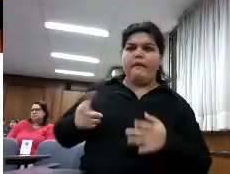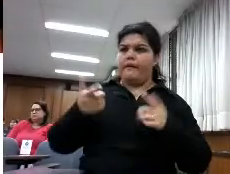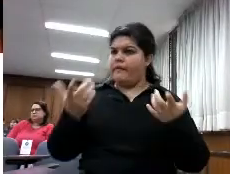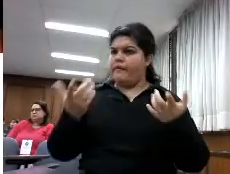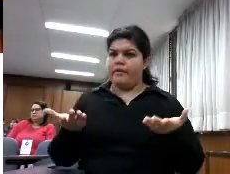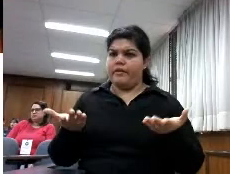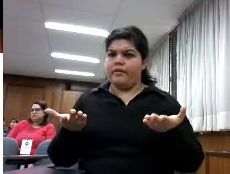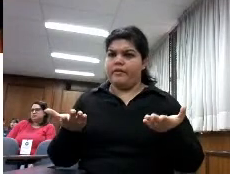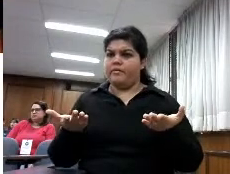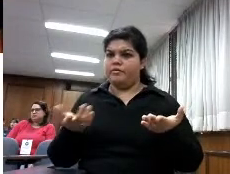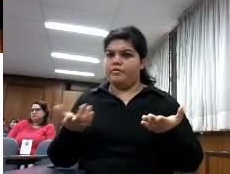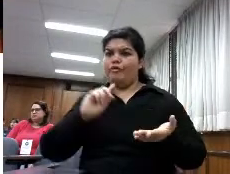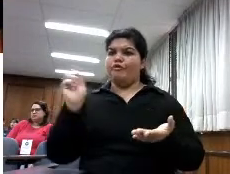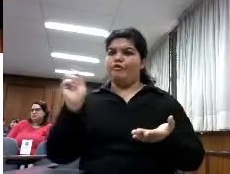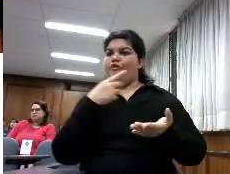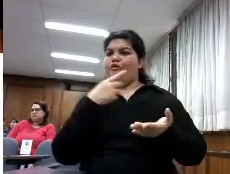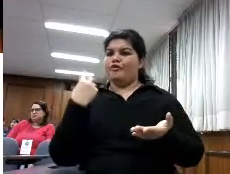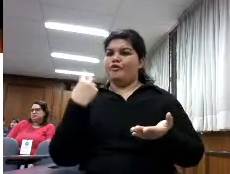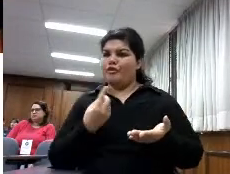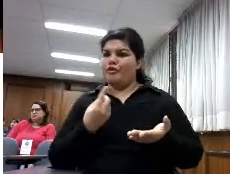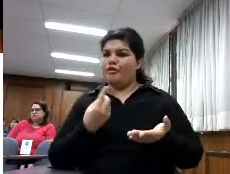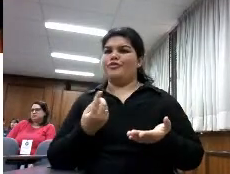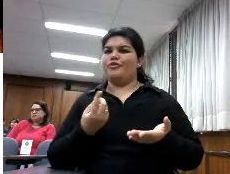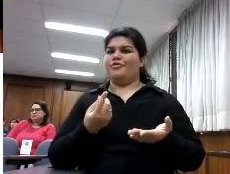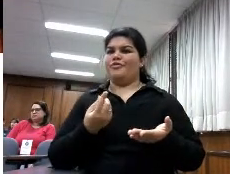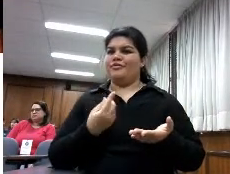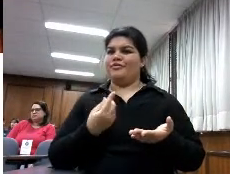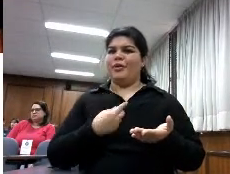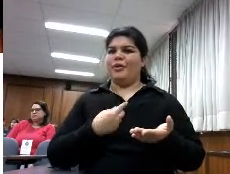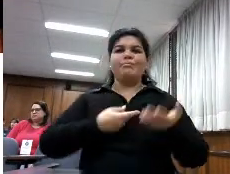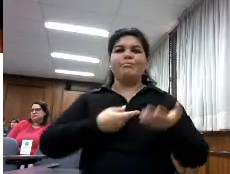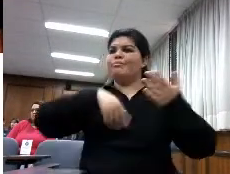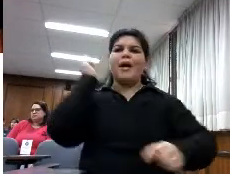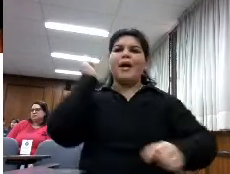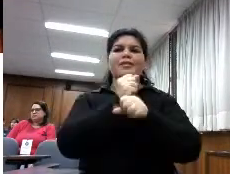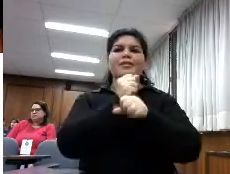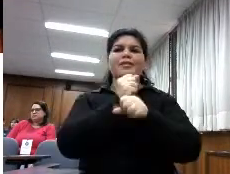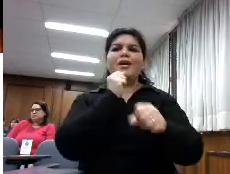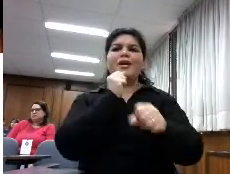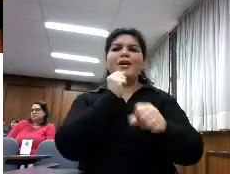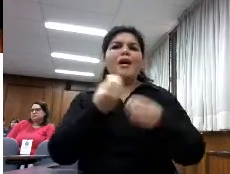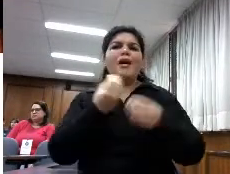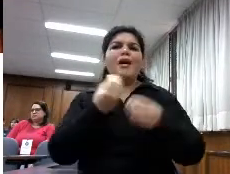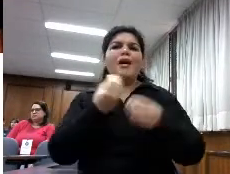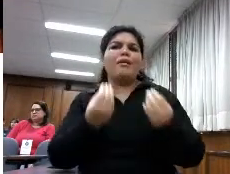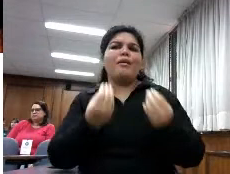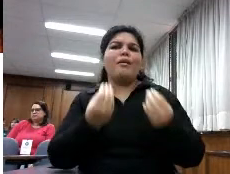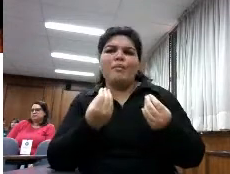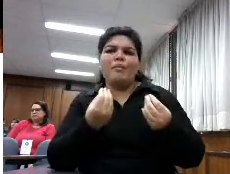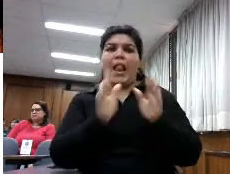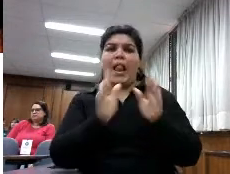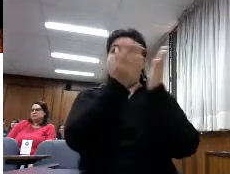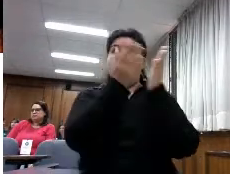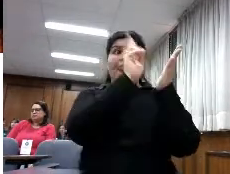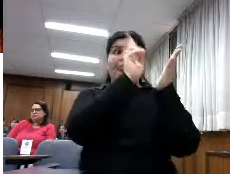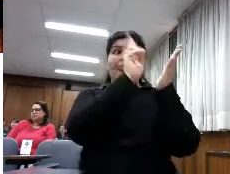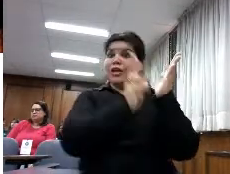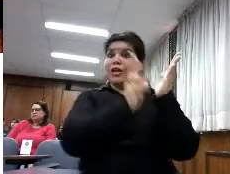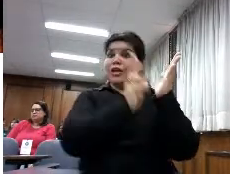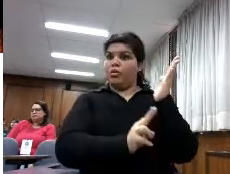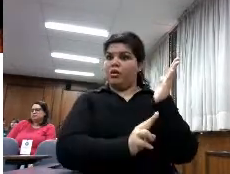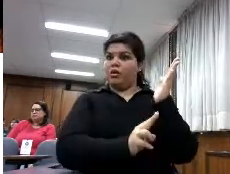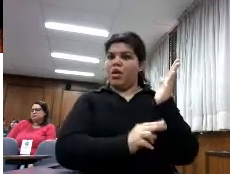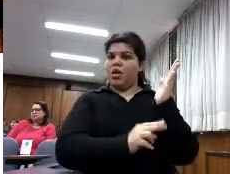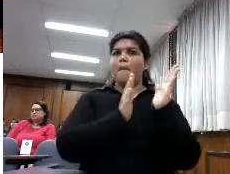nosotros que la materia prima con la que trabajamos es directamente lectura no hayamos experimentado con la lectura solo por